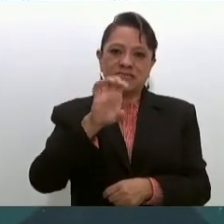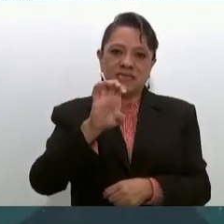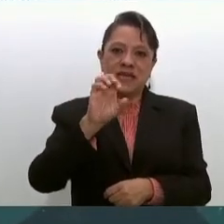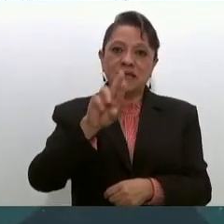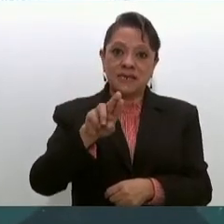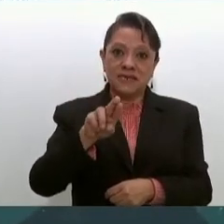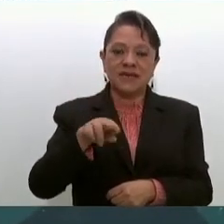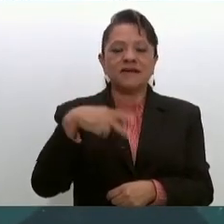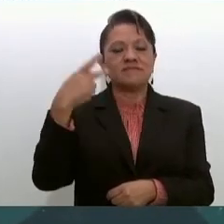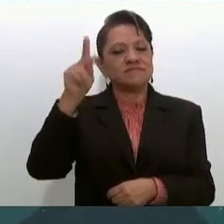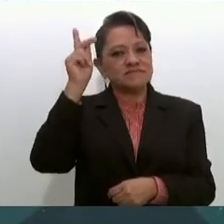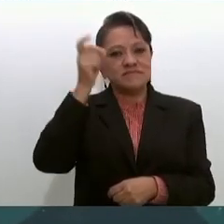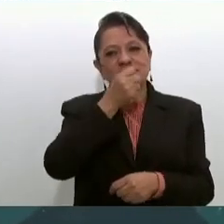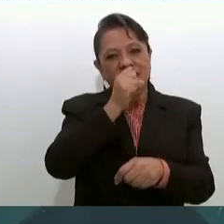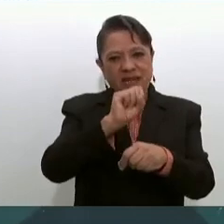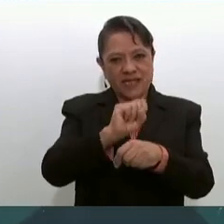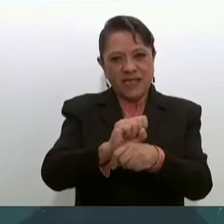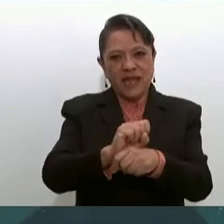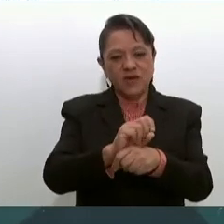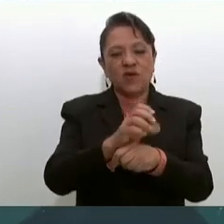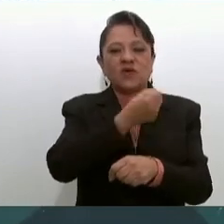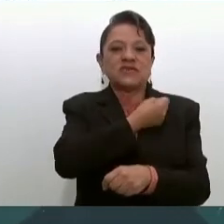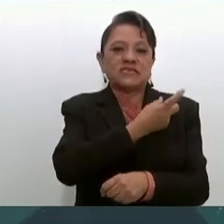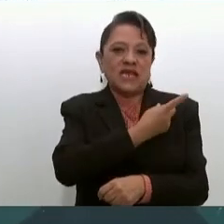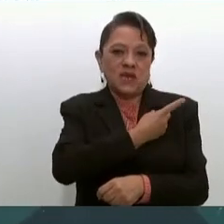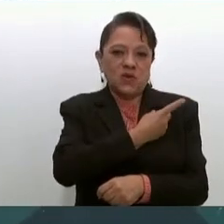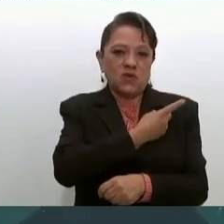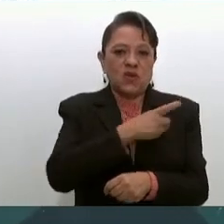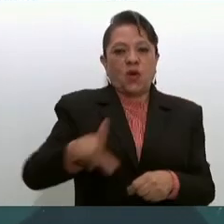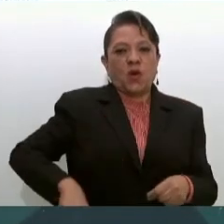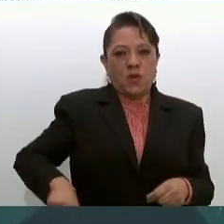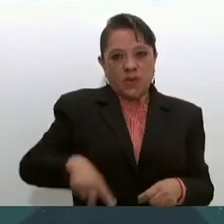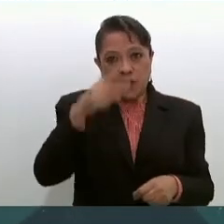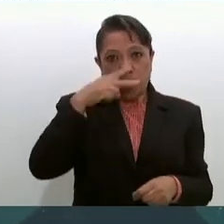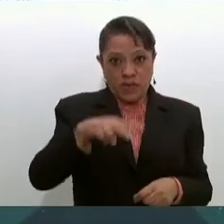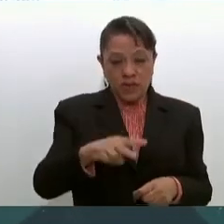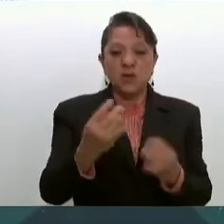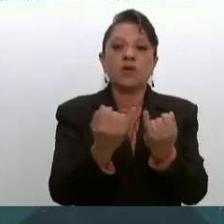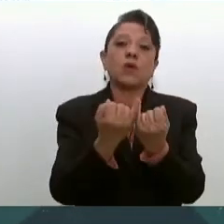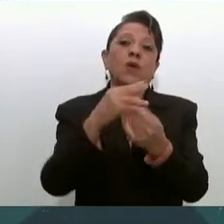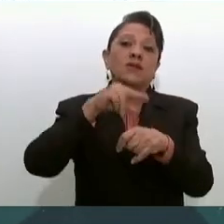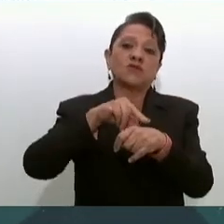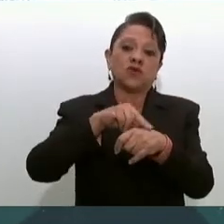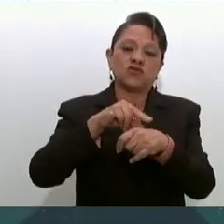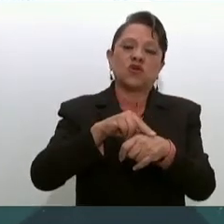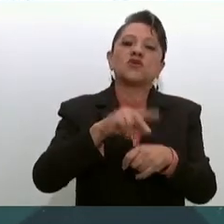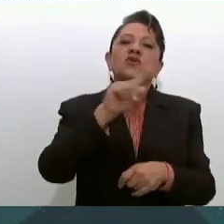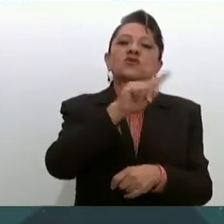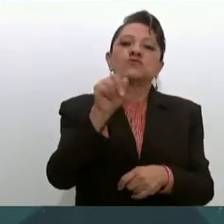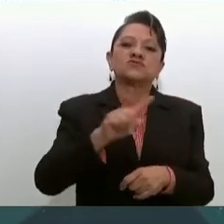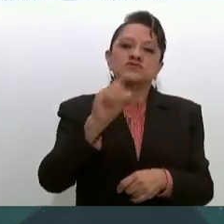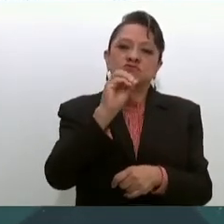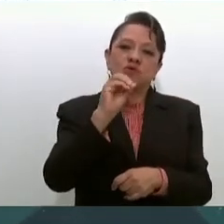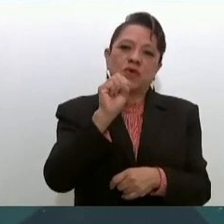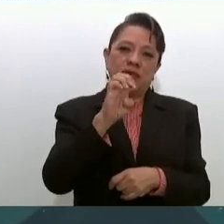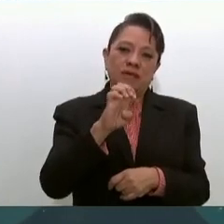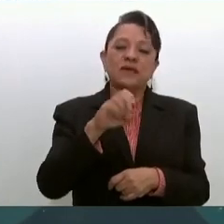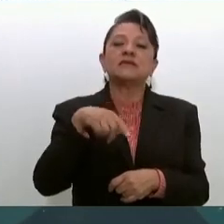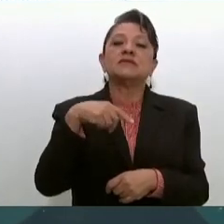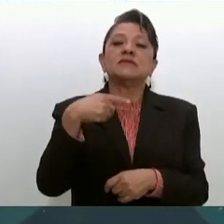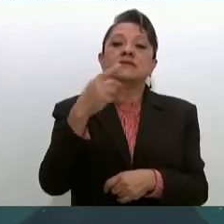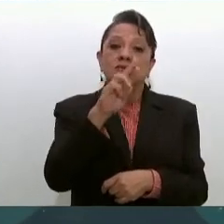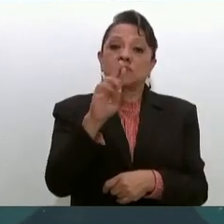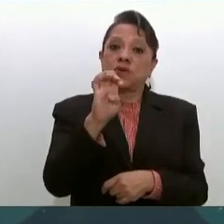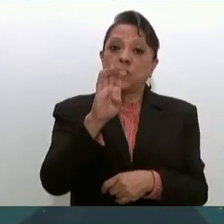Zoé Robledo, Arturo, director general del Instituto Mexicano del Seguro Social. Al licenciado y amigo Juan Pablo